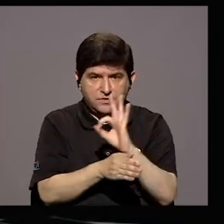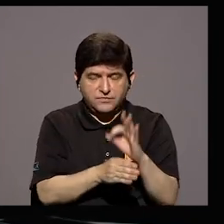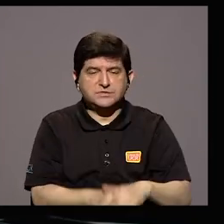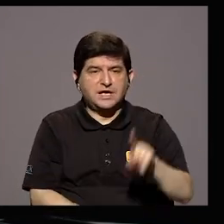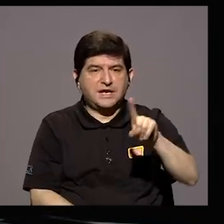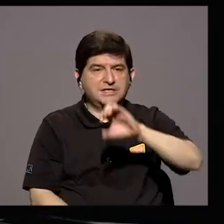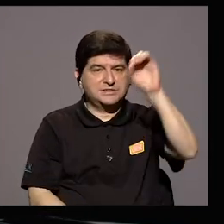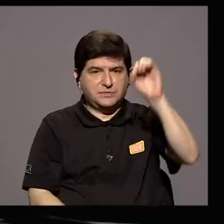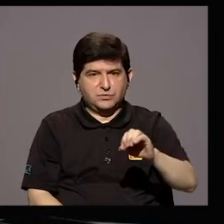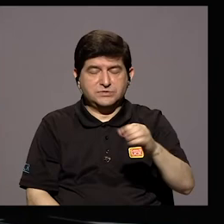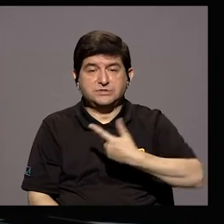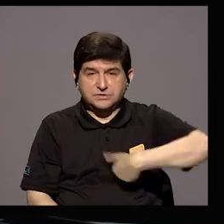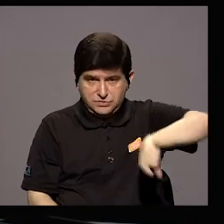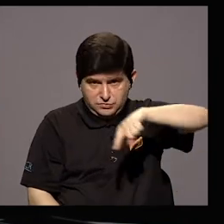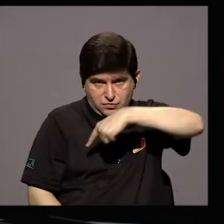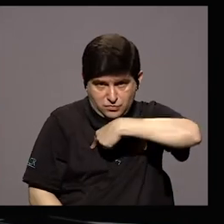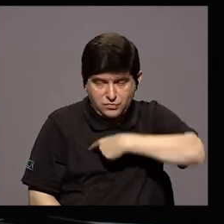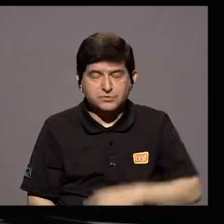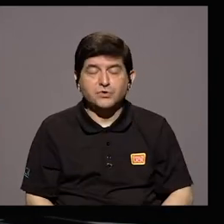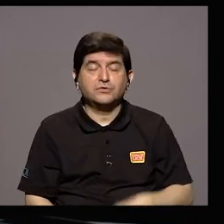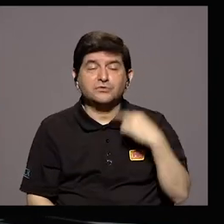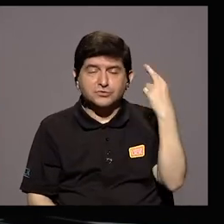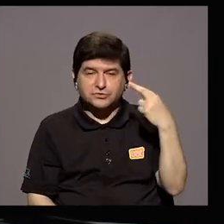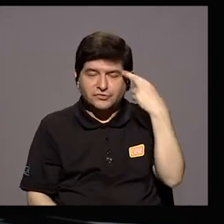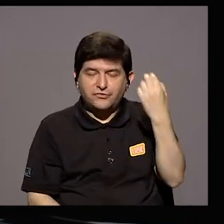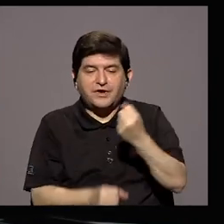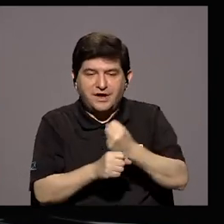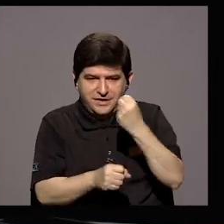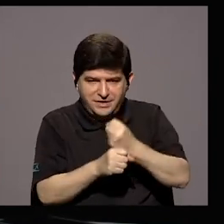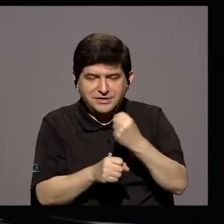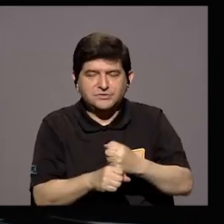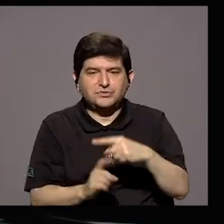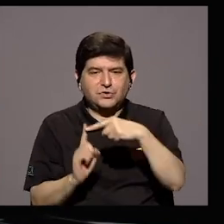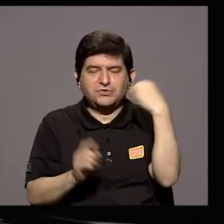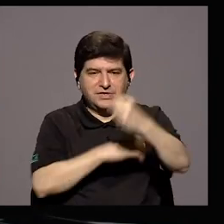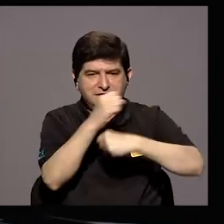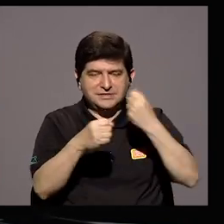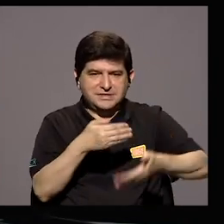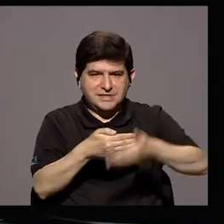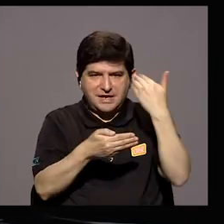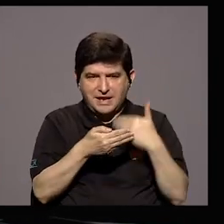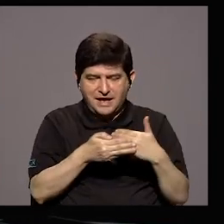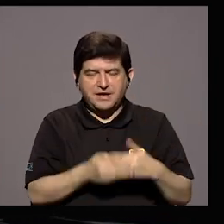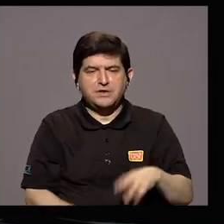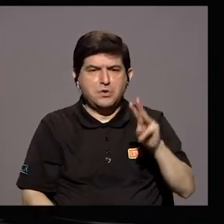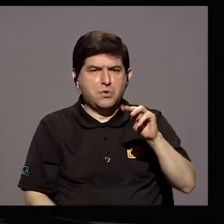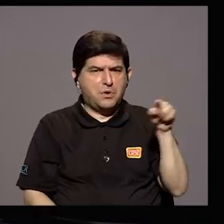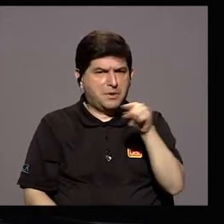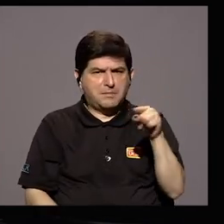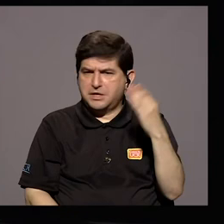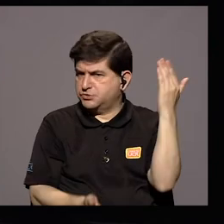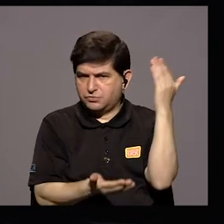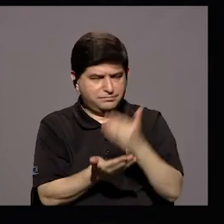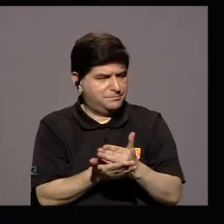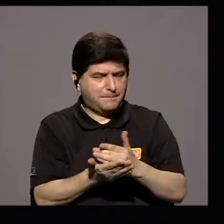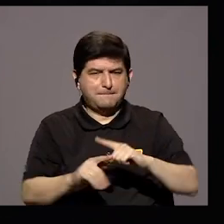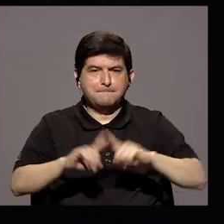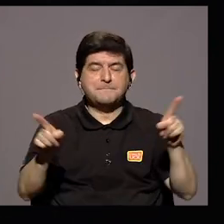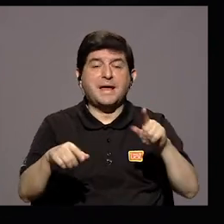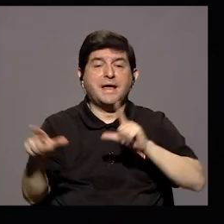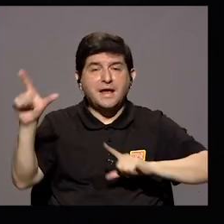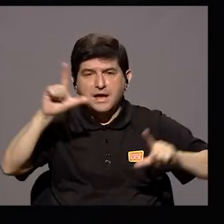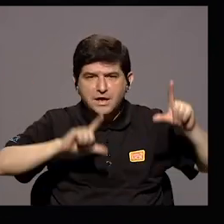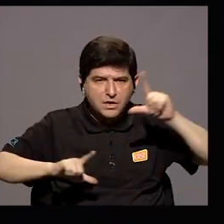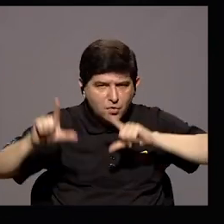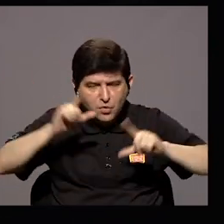Nosotros Desde Por la Naturaleza De Nuestro Trabajo Desde El Año Pasado En Marzo No Hemos Parado Pero También Existen Muchos Laboratorios En Universidad Que